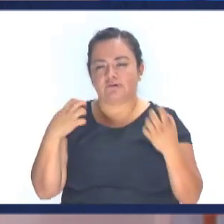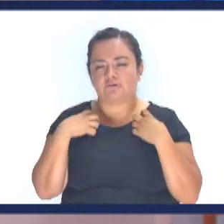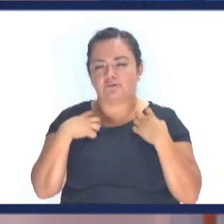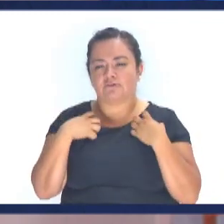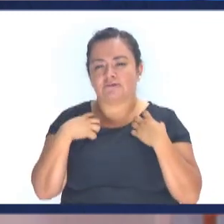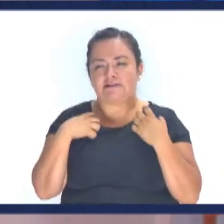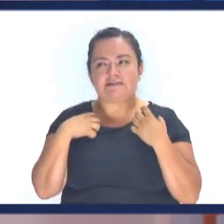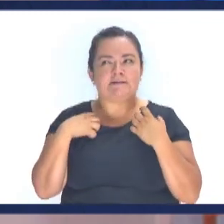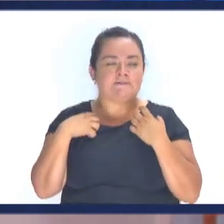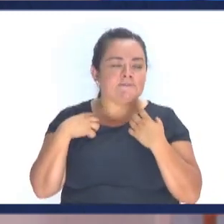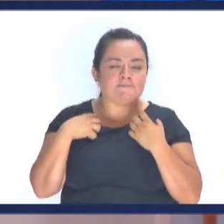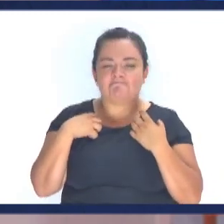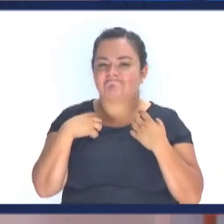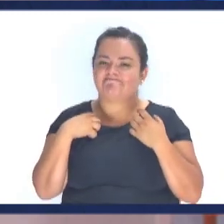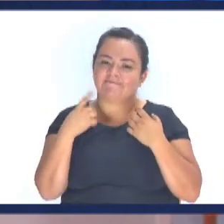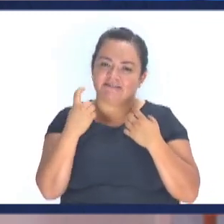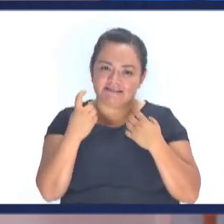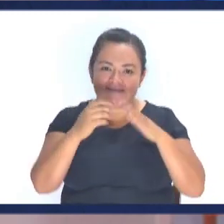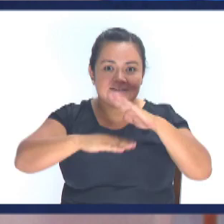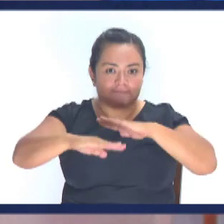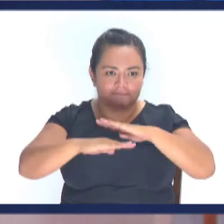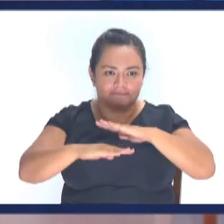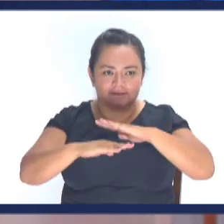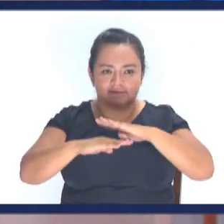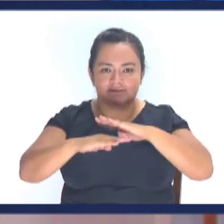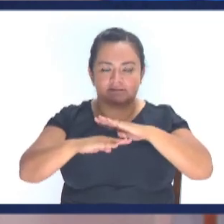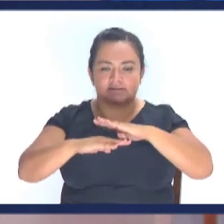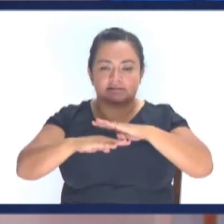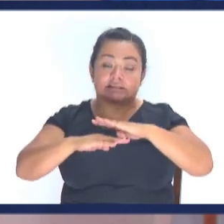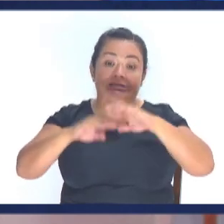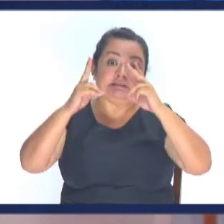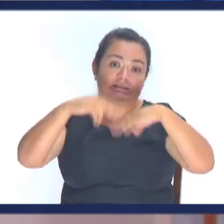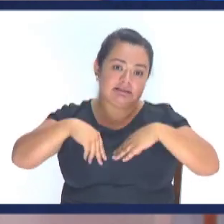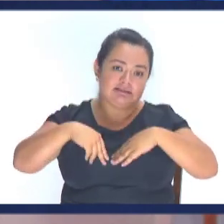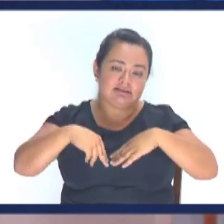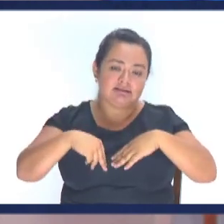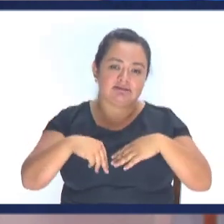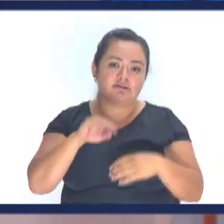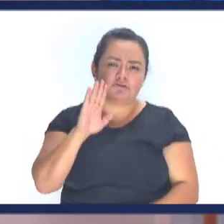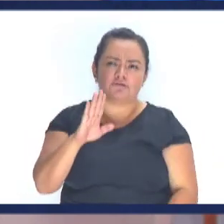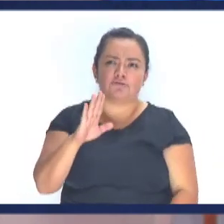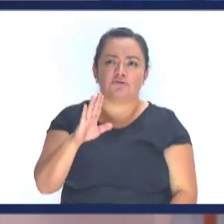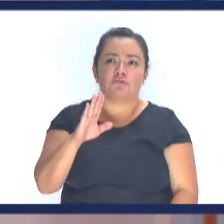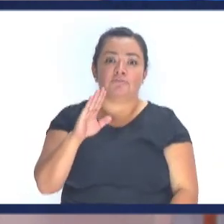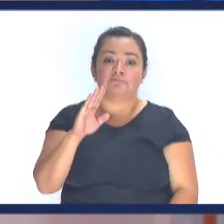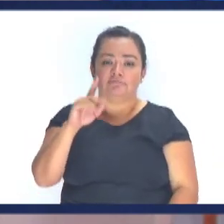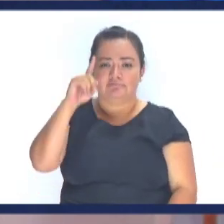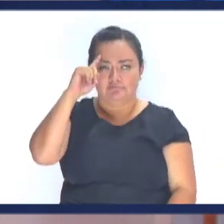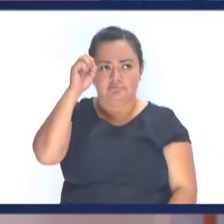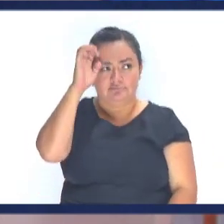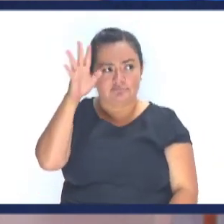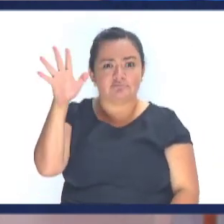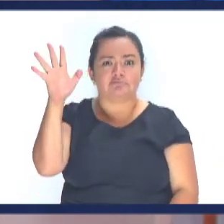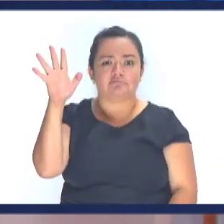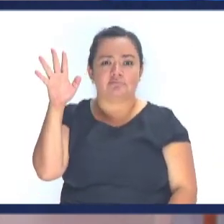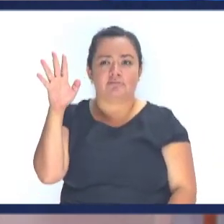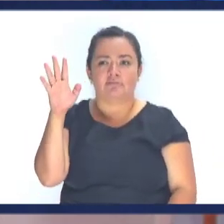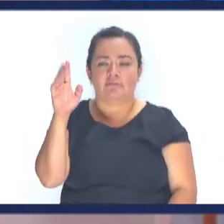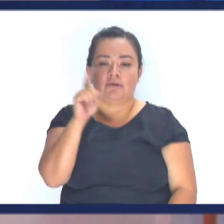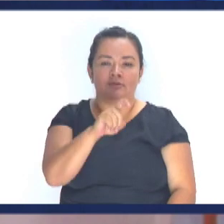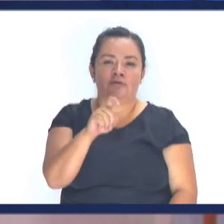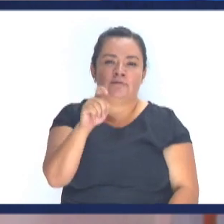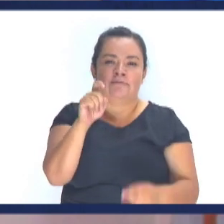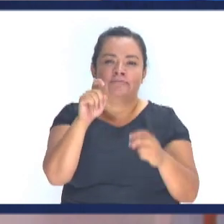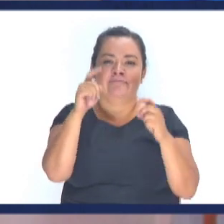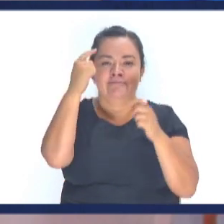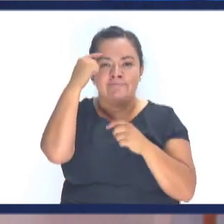en tu cabeza Ajeno a la Biblia Se va a derrumbar Se va a derrumbar Tu secta Tu sectarismo